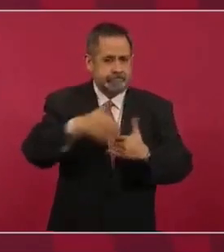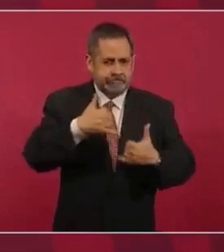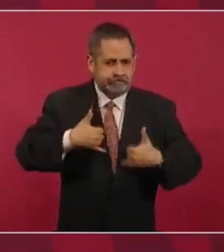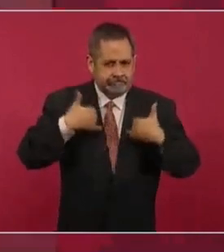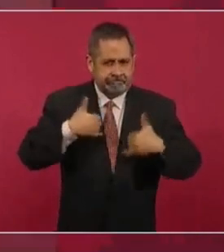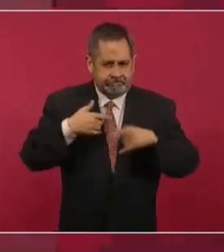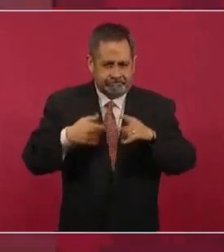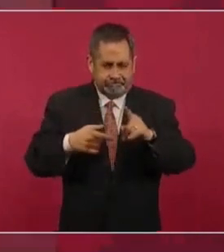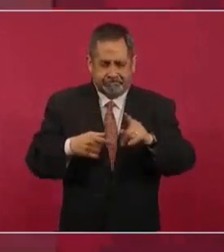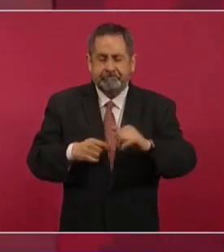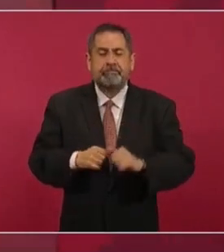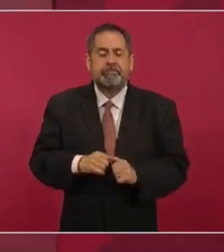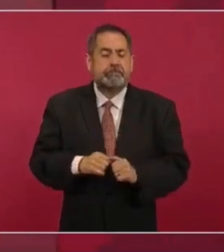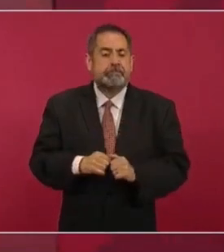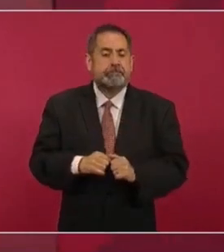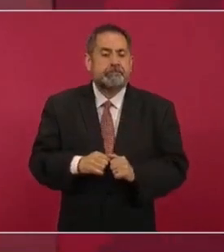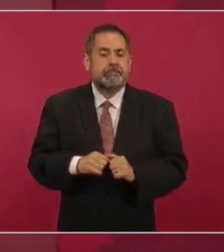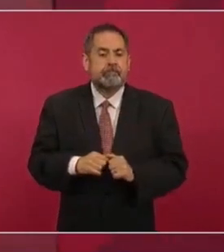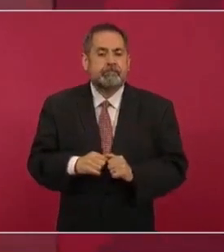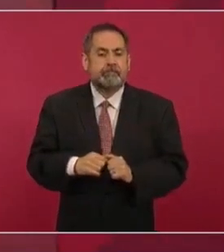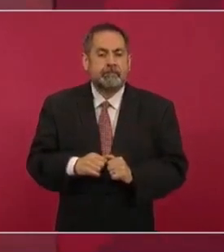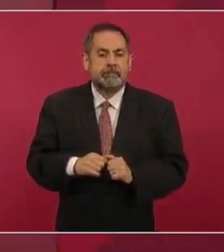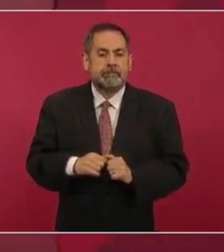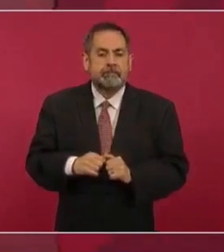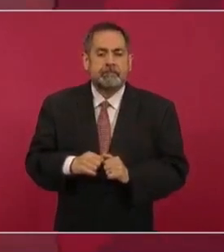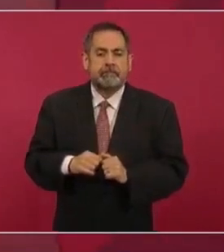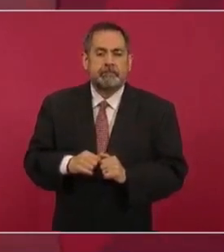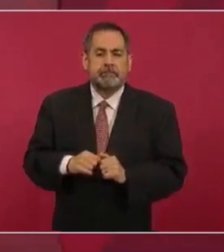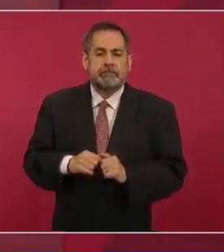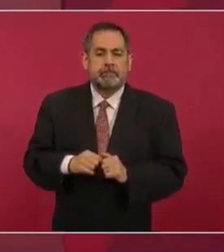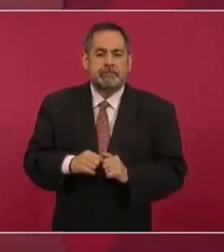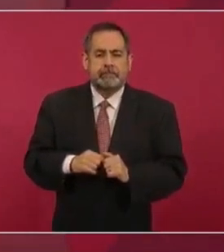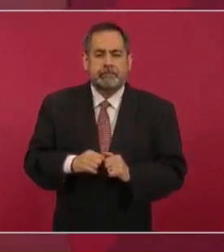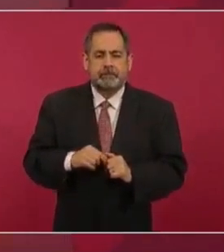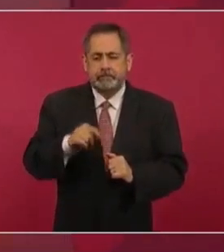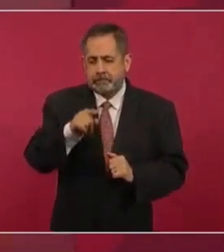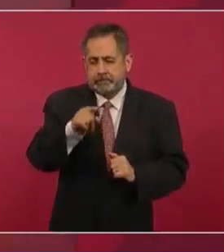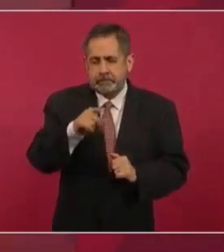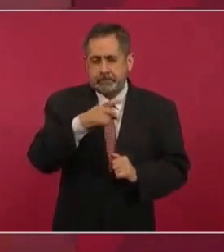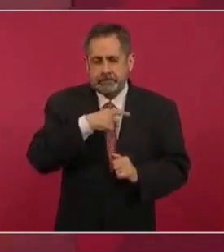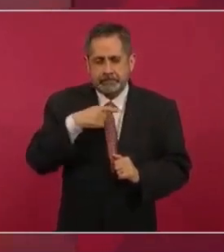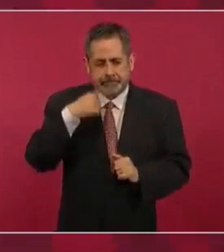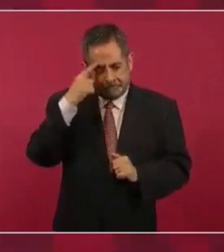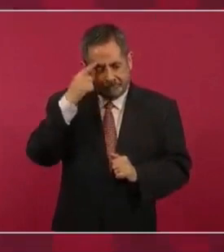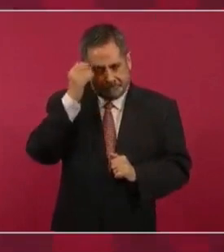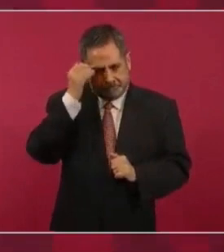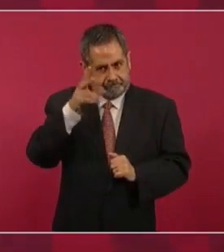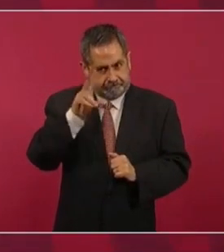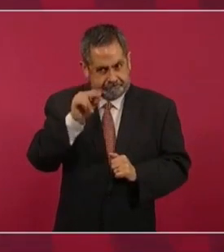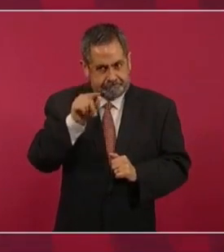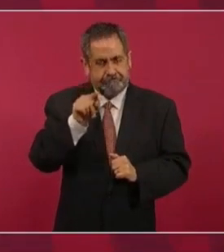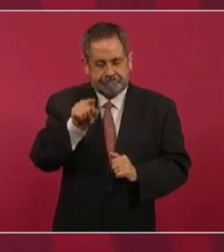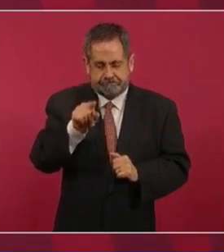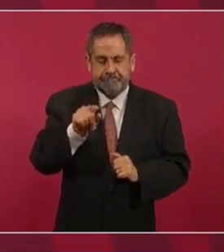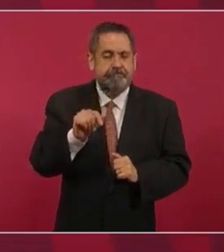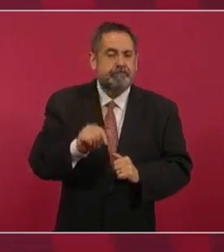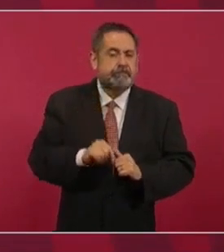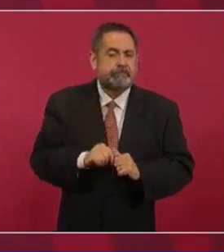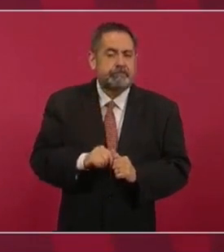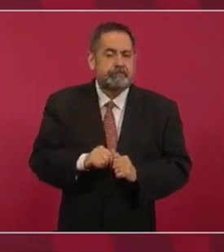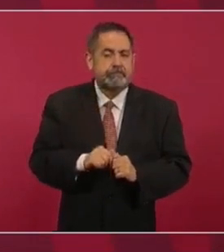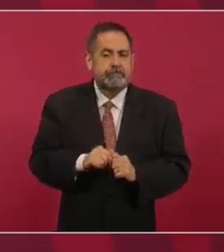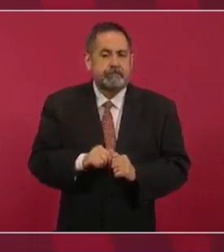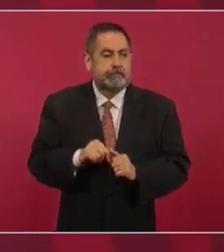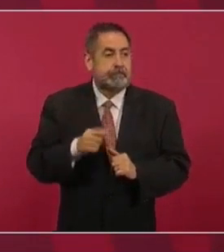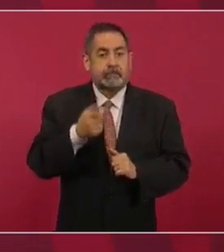ya de estas cosas no, se